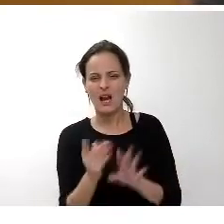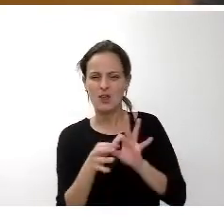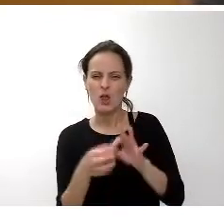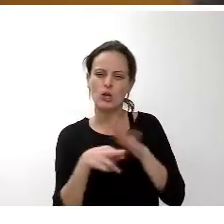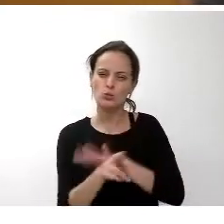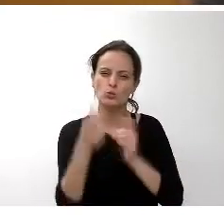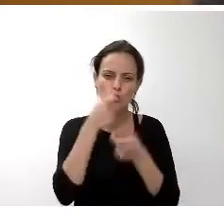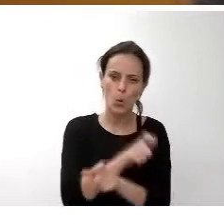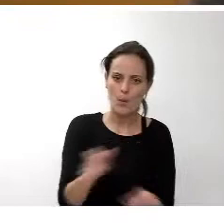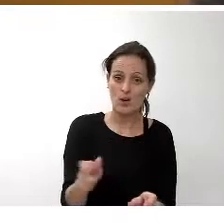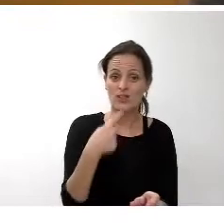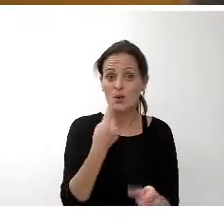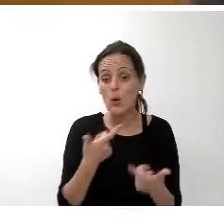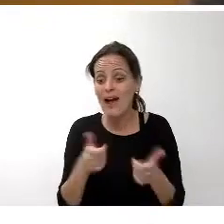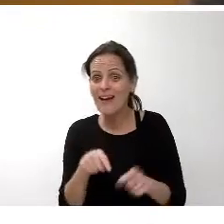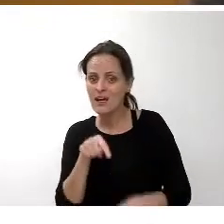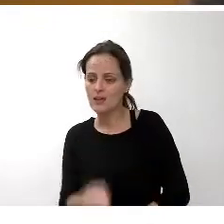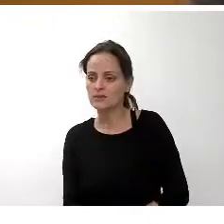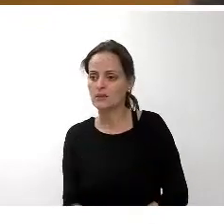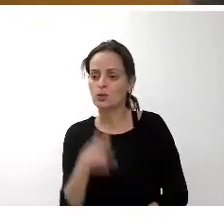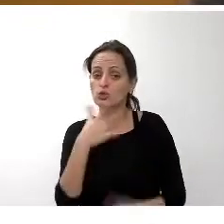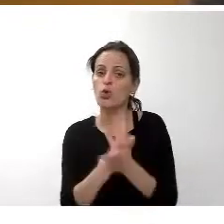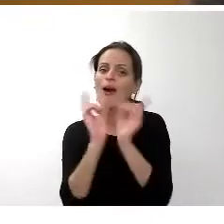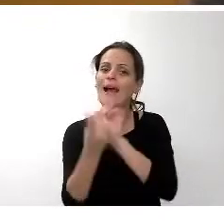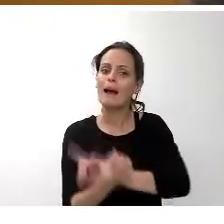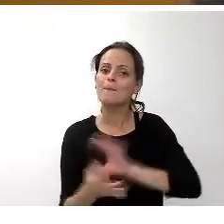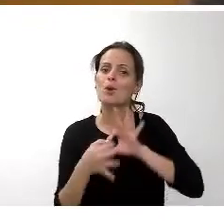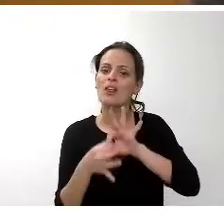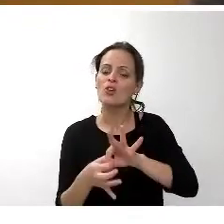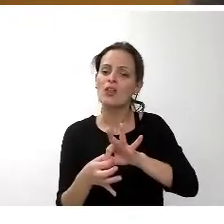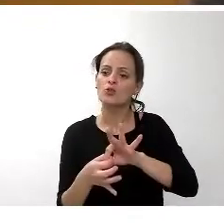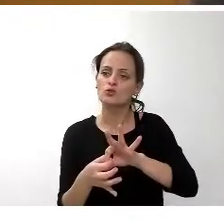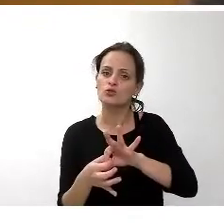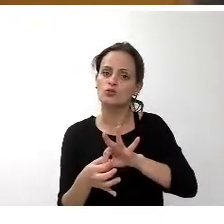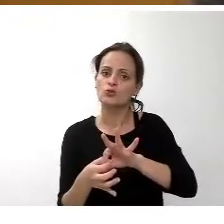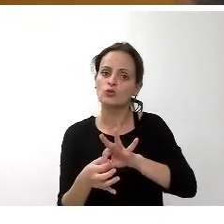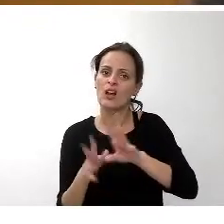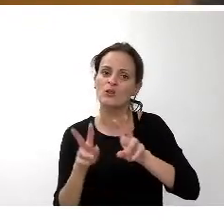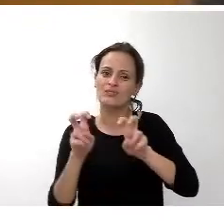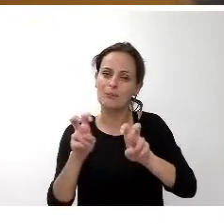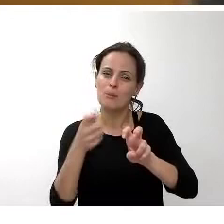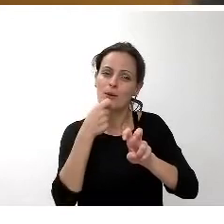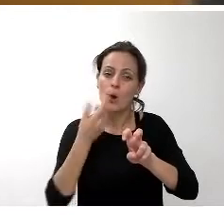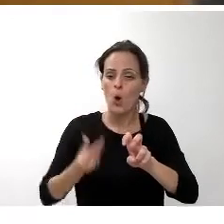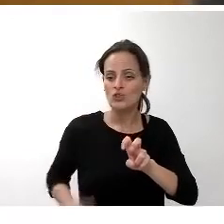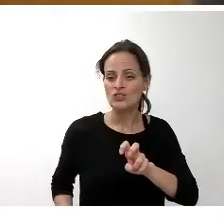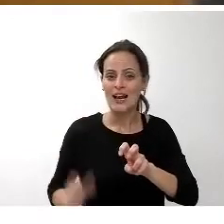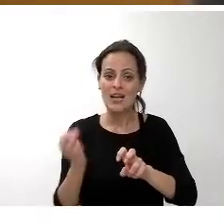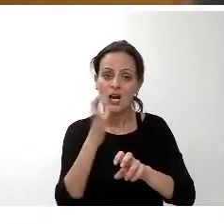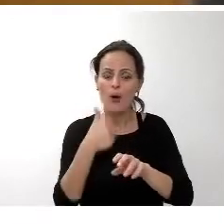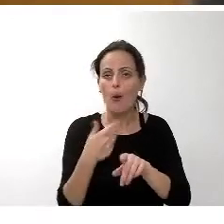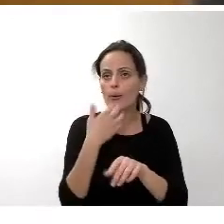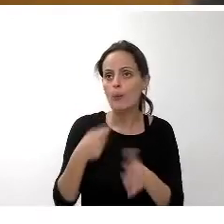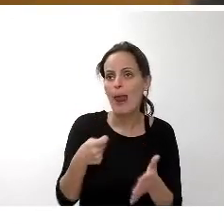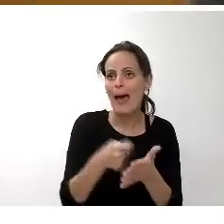de este área de recursos humanos pues los cambios vinculados a los temas estrictamente salariales o de la devolución de la paga extra del